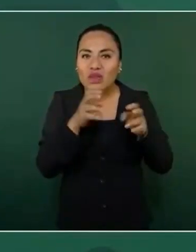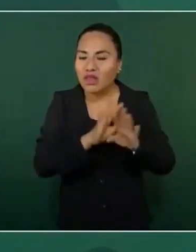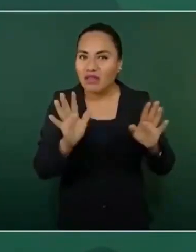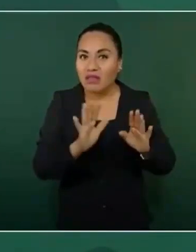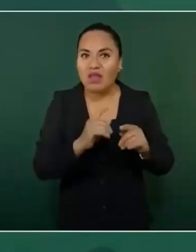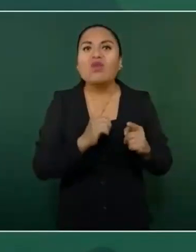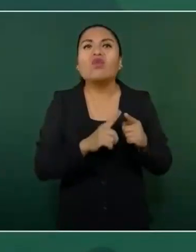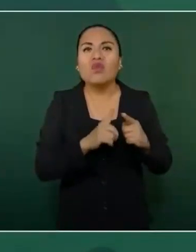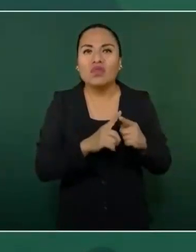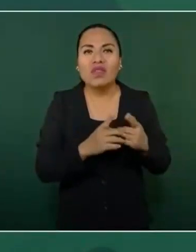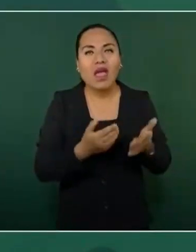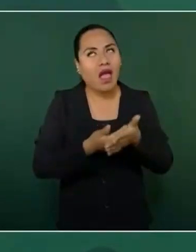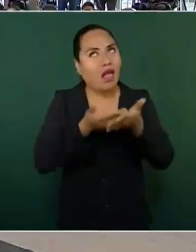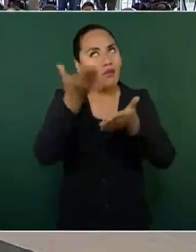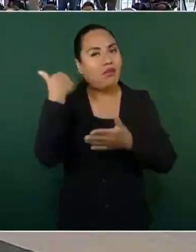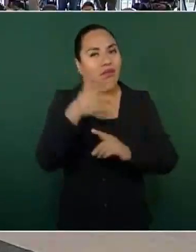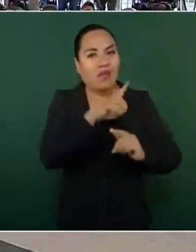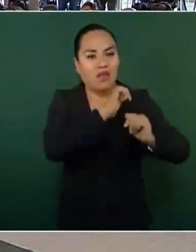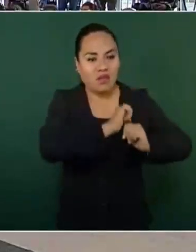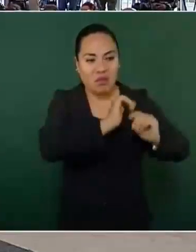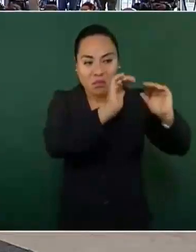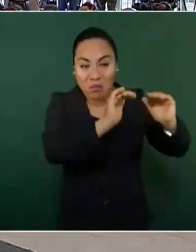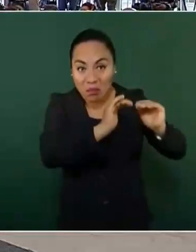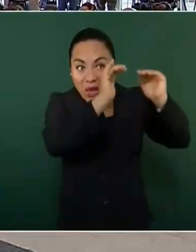¿eh? Arriba.